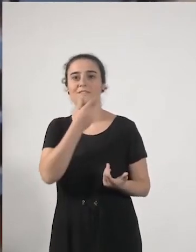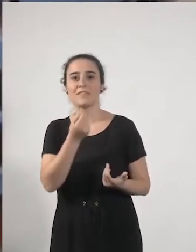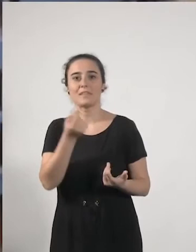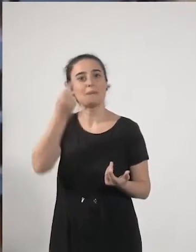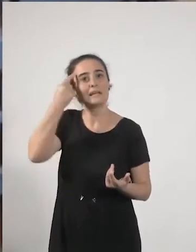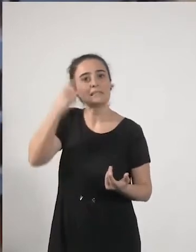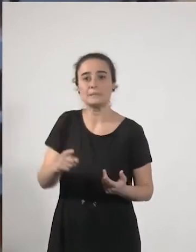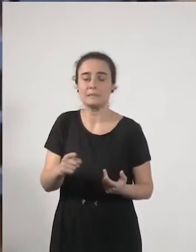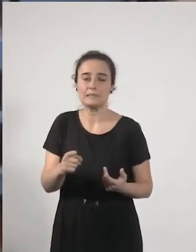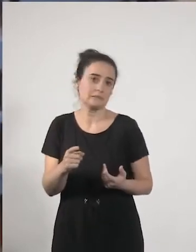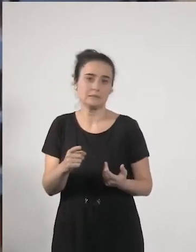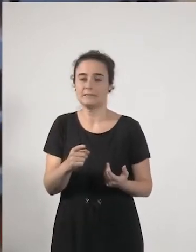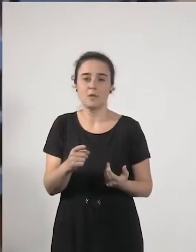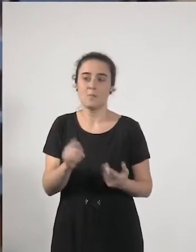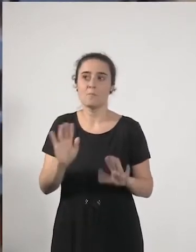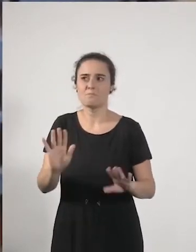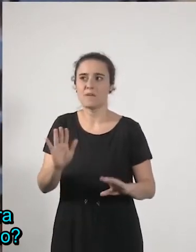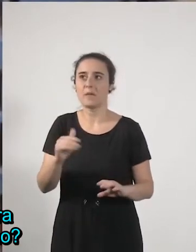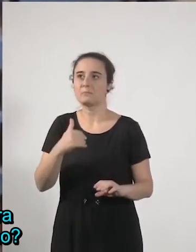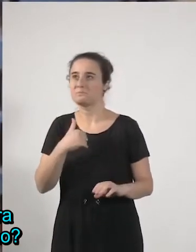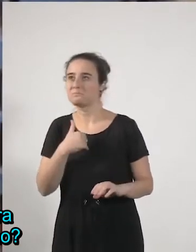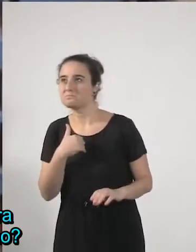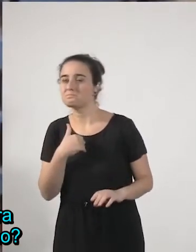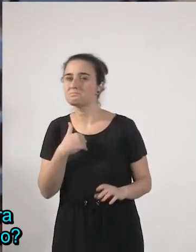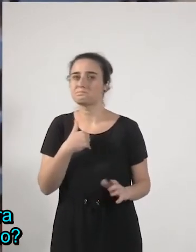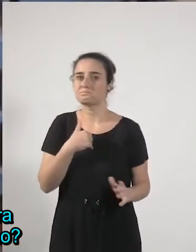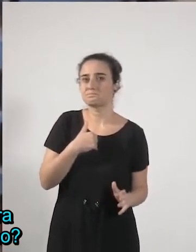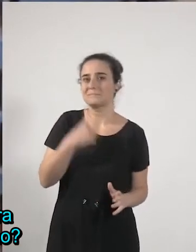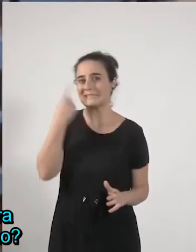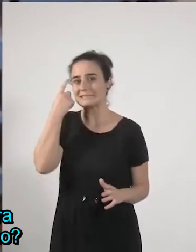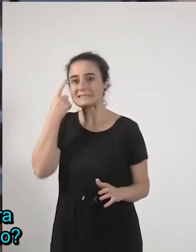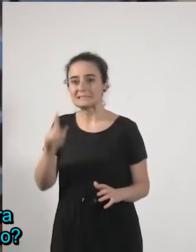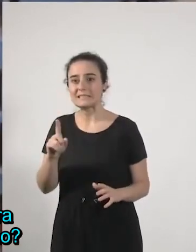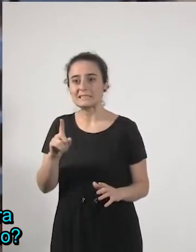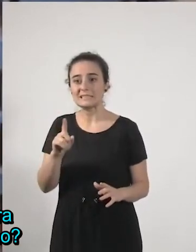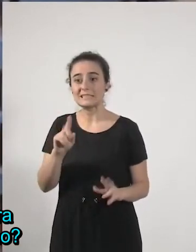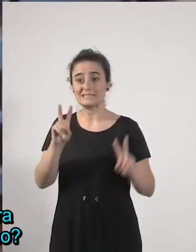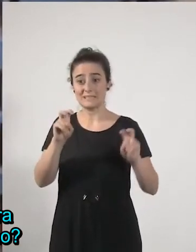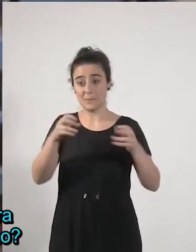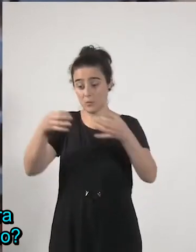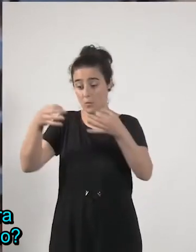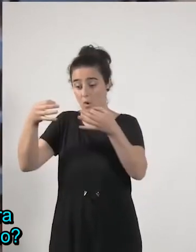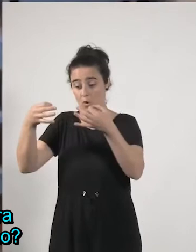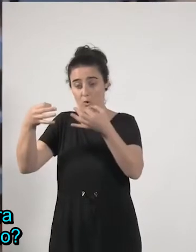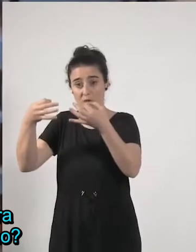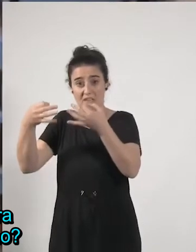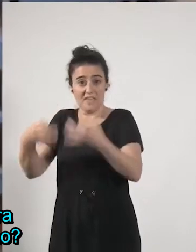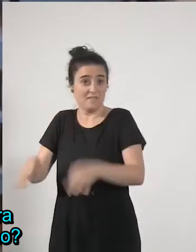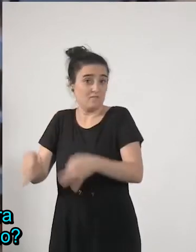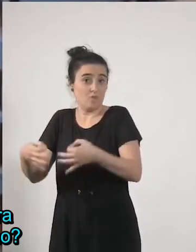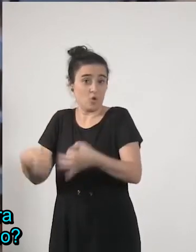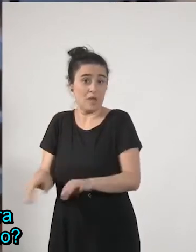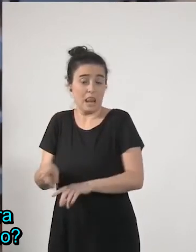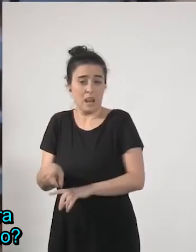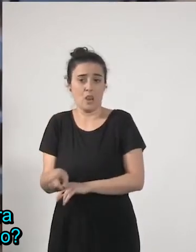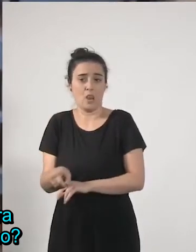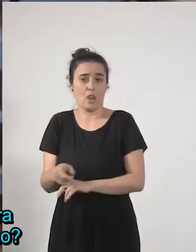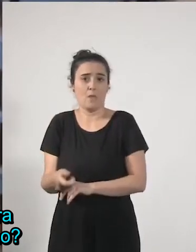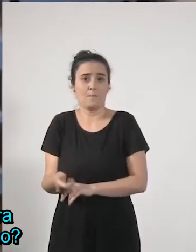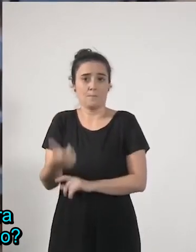saber lo que sí da la impresión o que lo que sí sabemos es que la informalidad se concentra en sectores